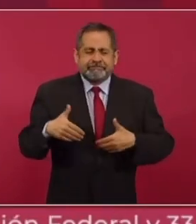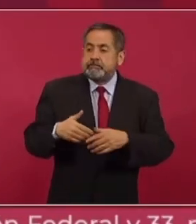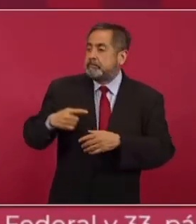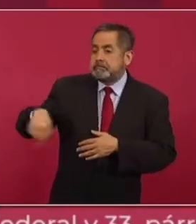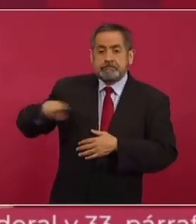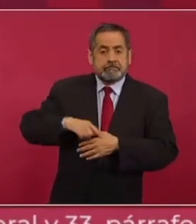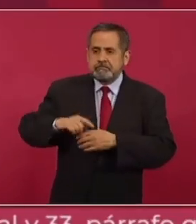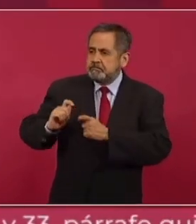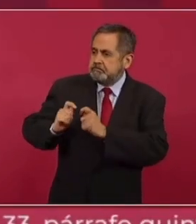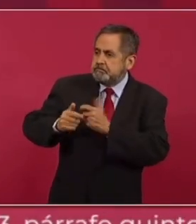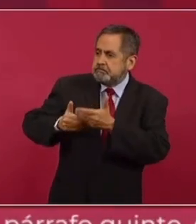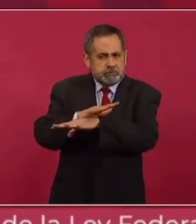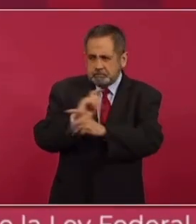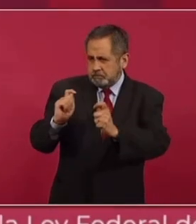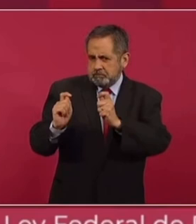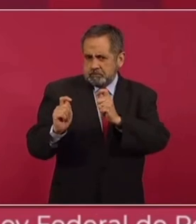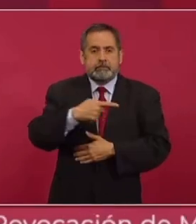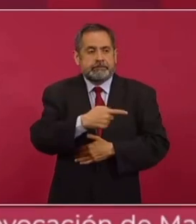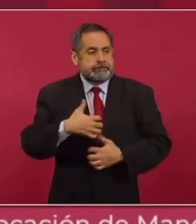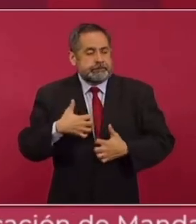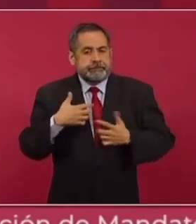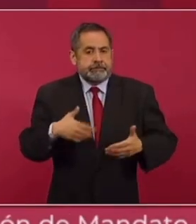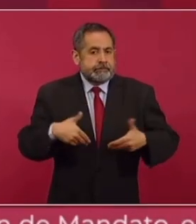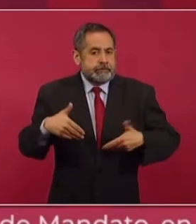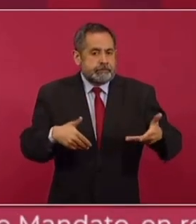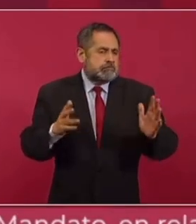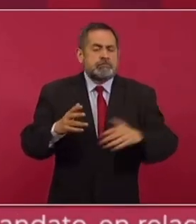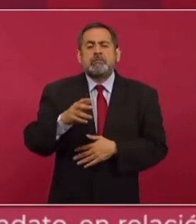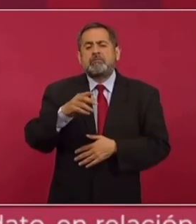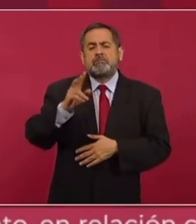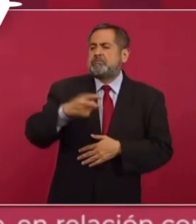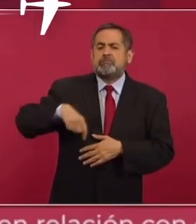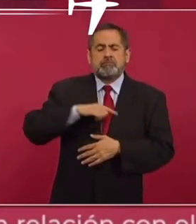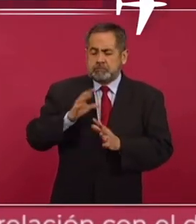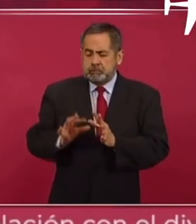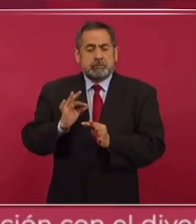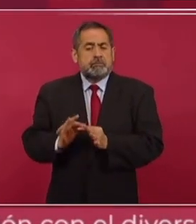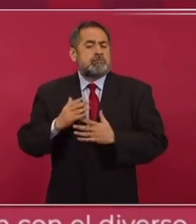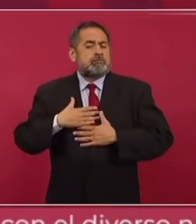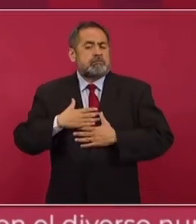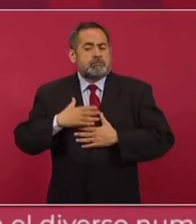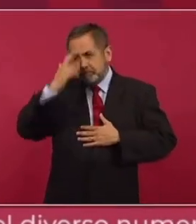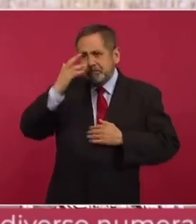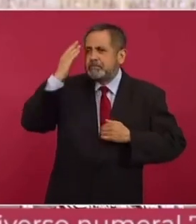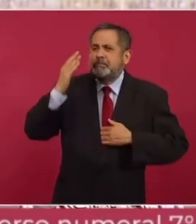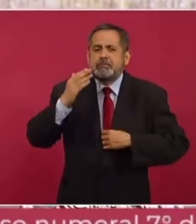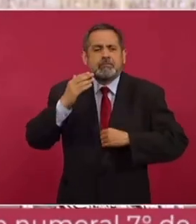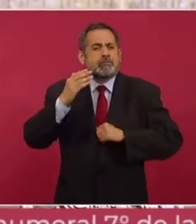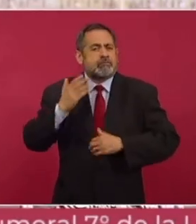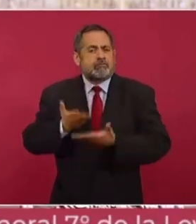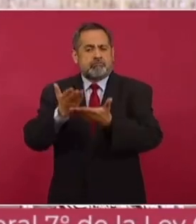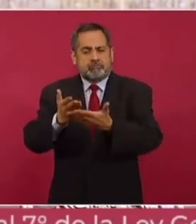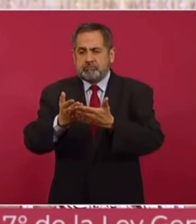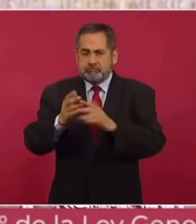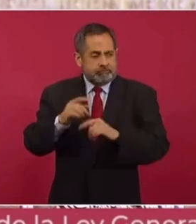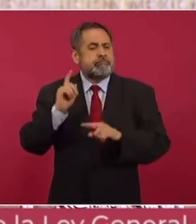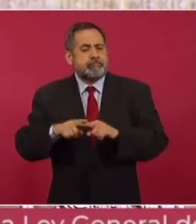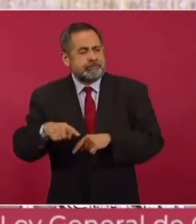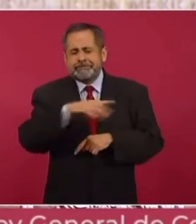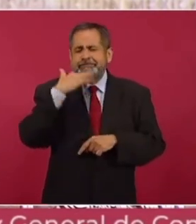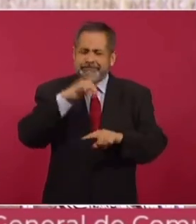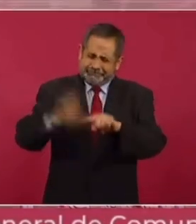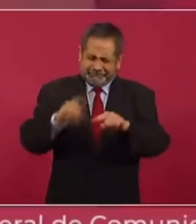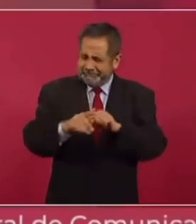en la transformación del país y estamos cumpliendo con lo que ofrecimos, terminar con la corrupción,